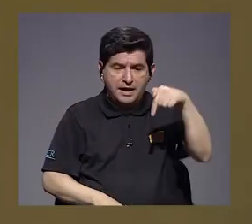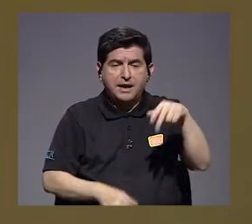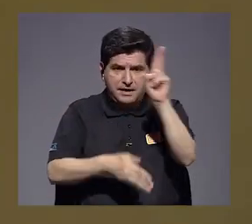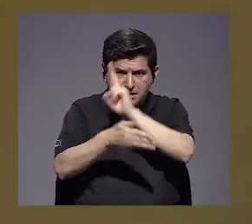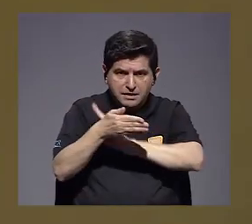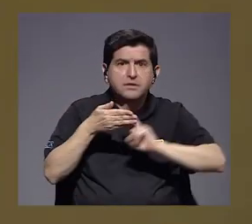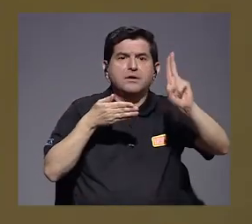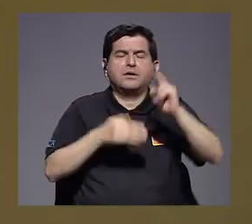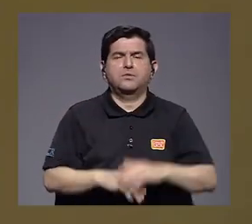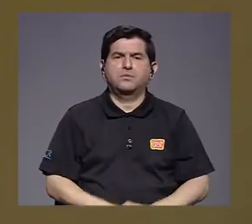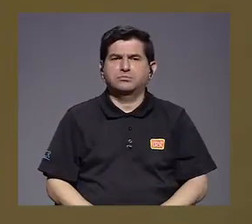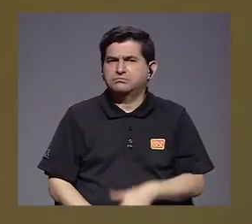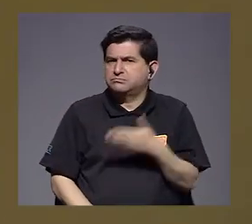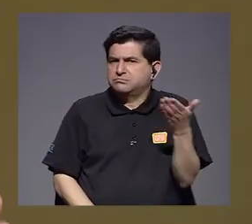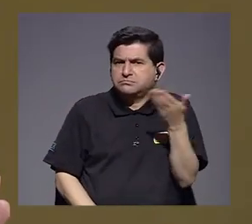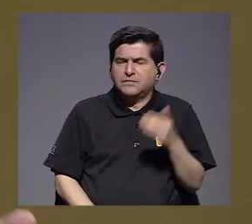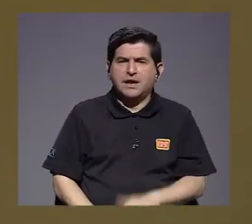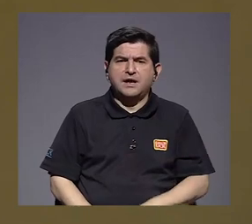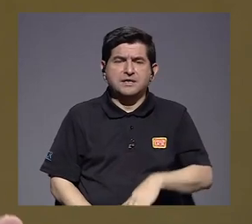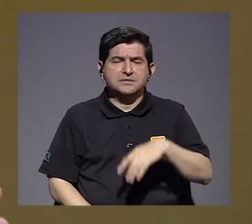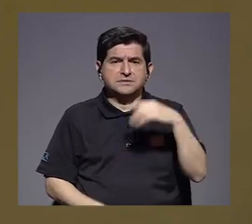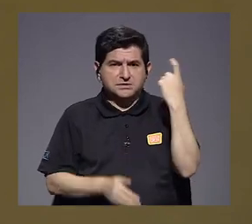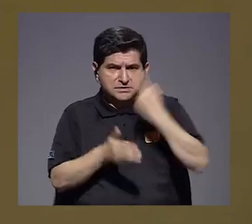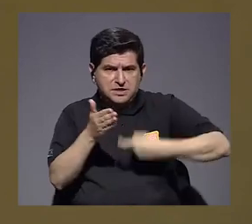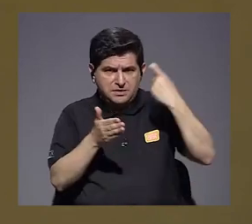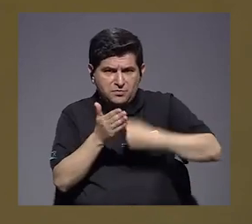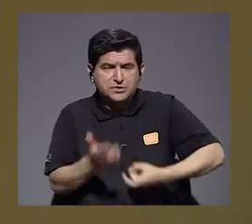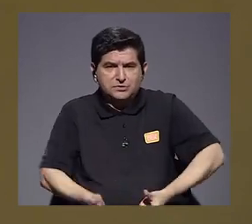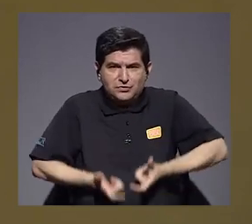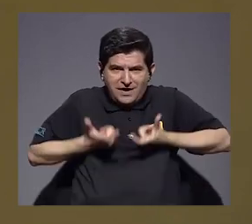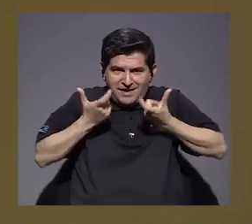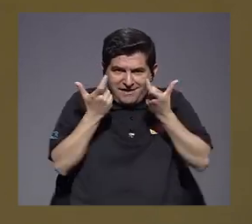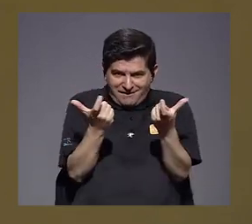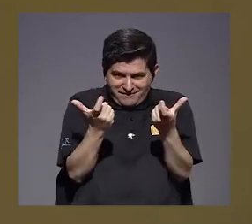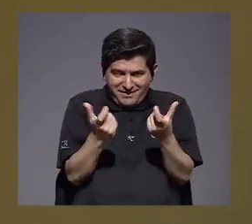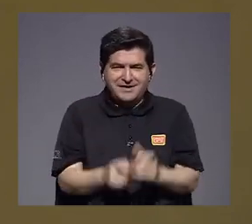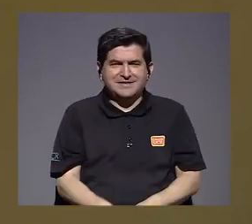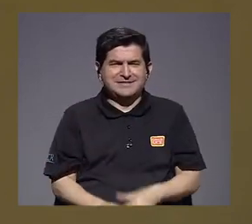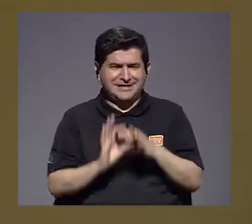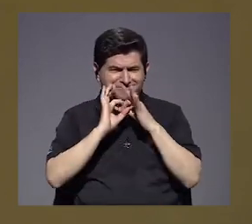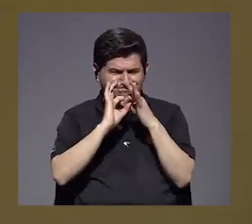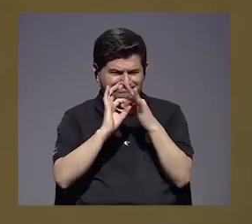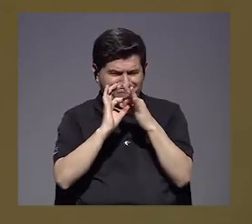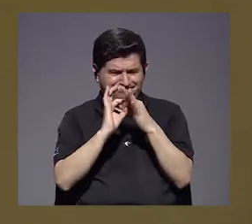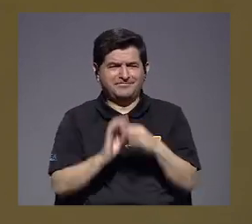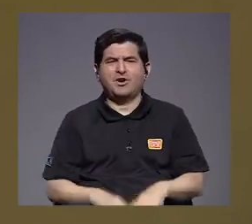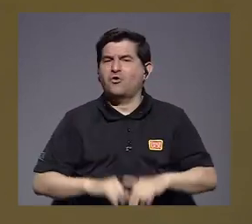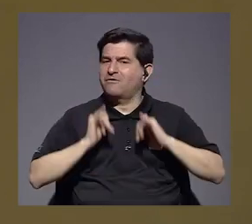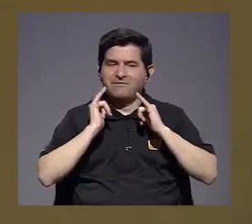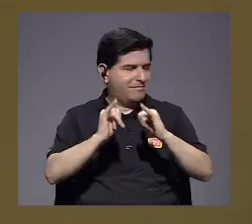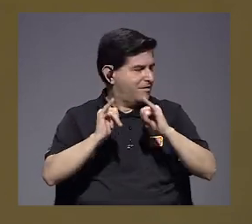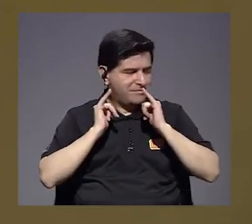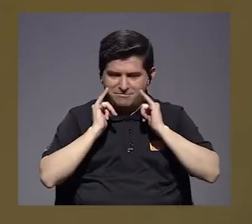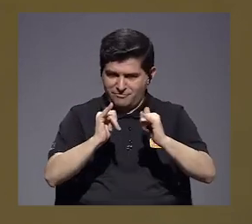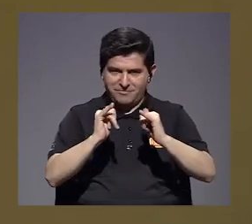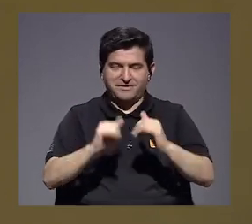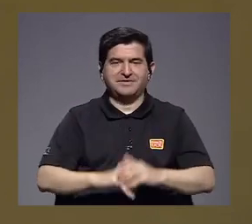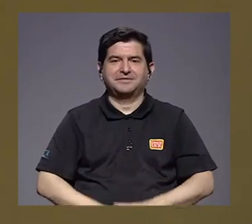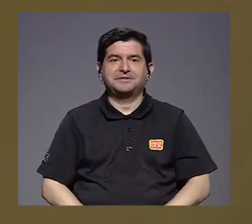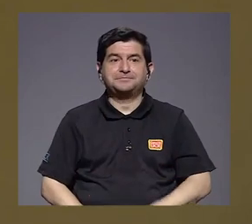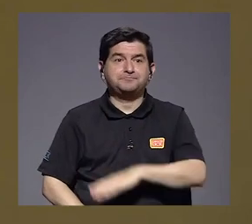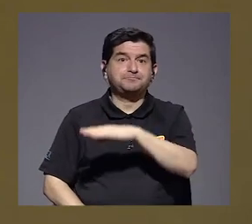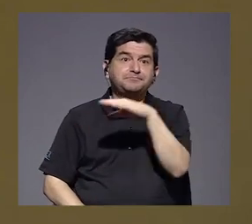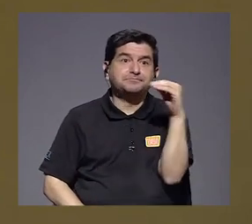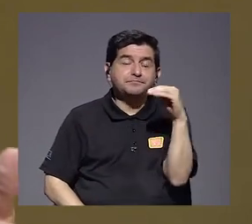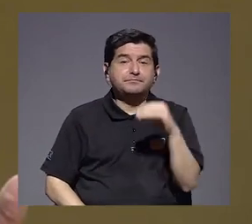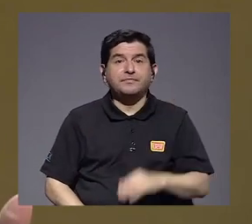de la universidad y tiene que ver con este impuesto a la riqueza que está íntimamente ligado con las desigualdades y que